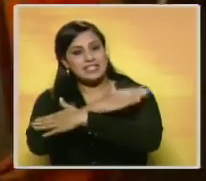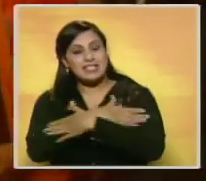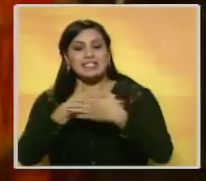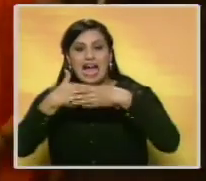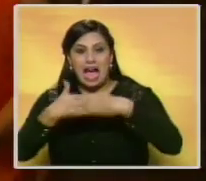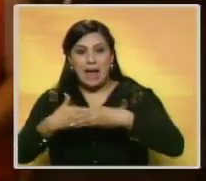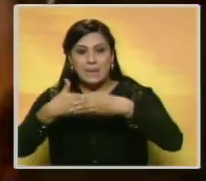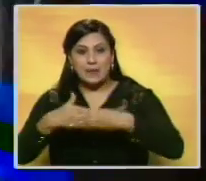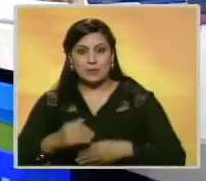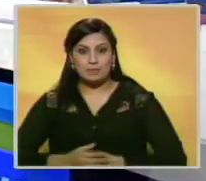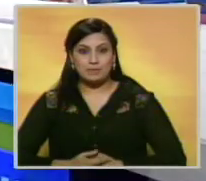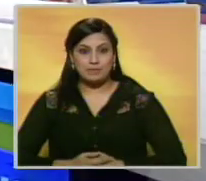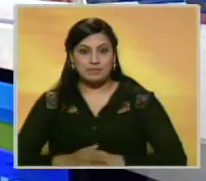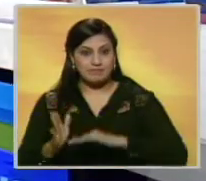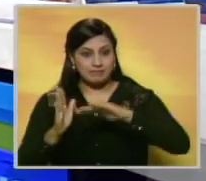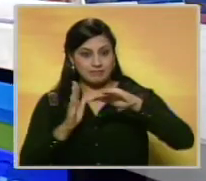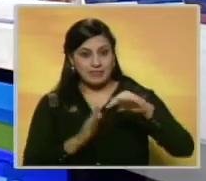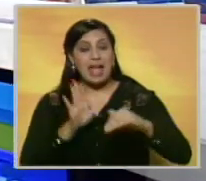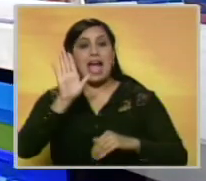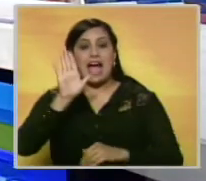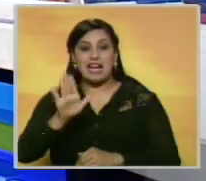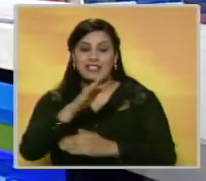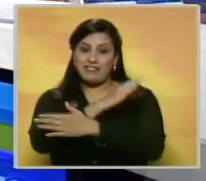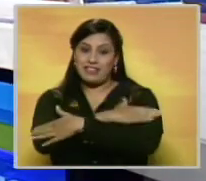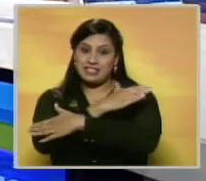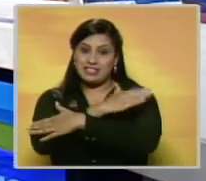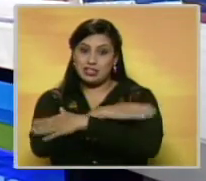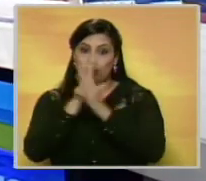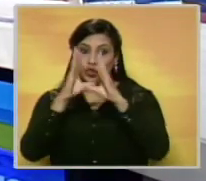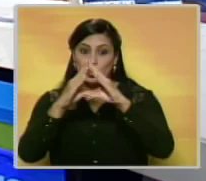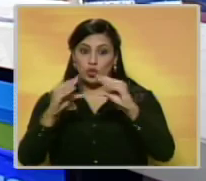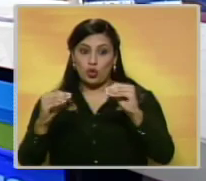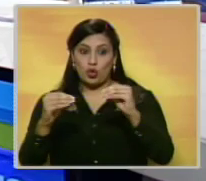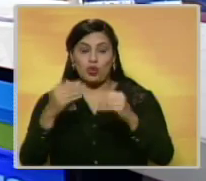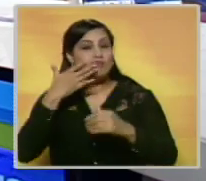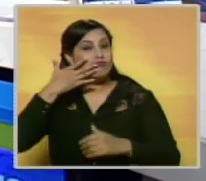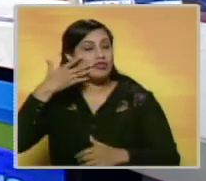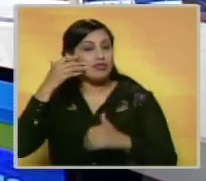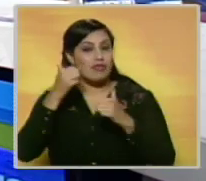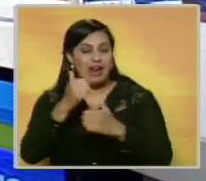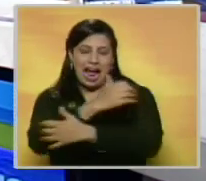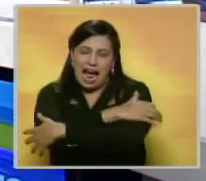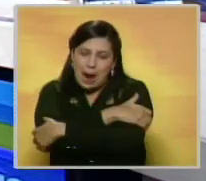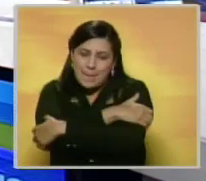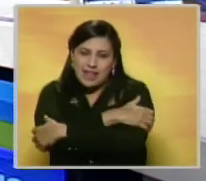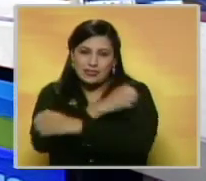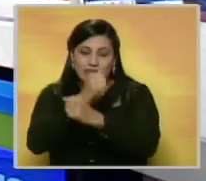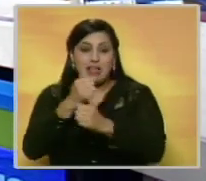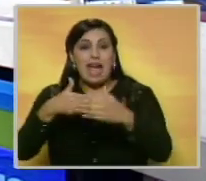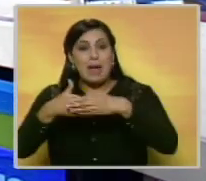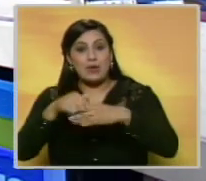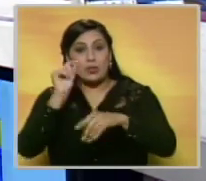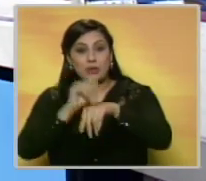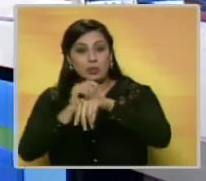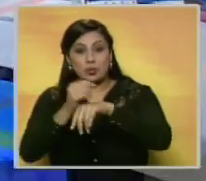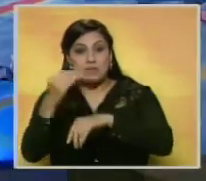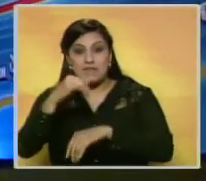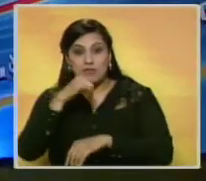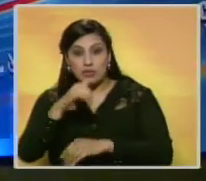nuestros compañeros. Así es, felicitaciones a todos, súper orgullosos. Un abrazote. Amigos, en minutos.